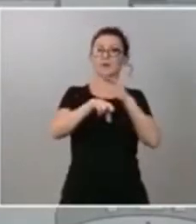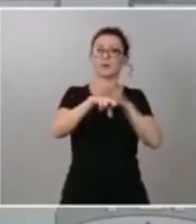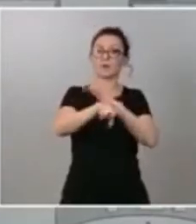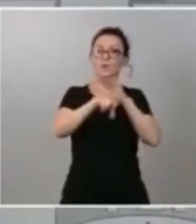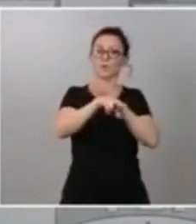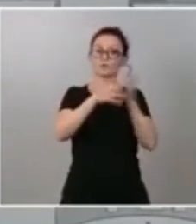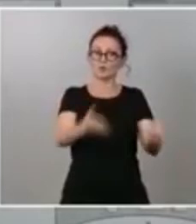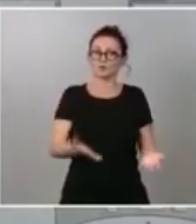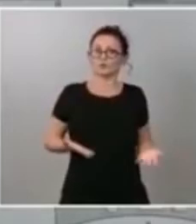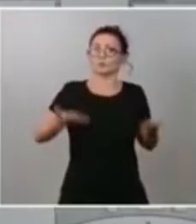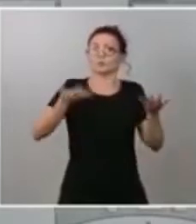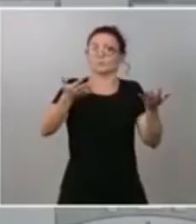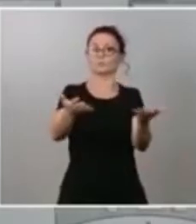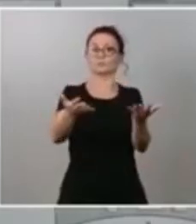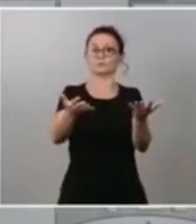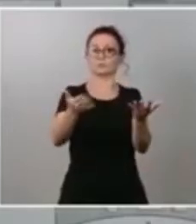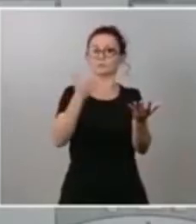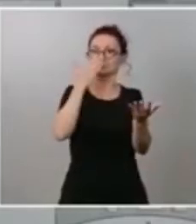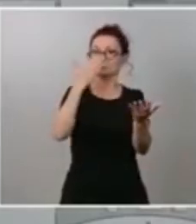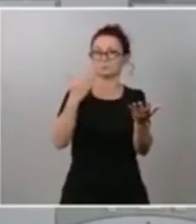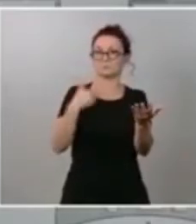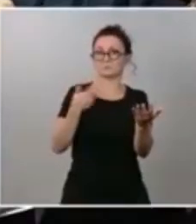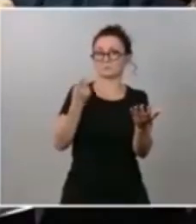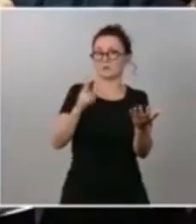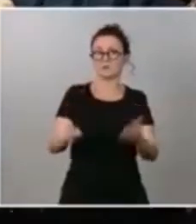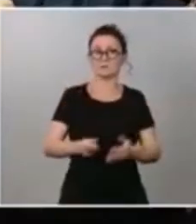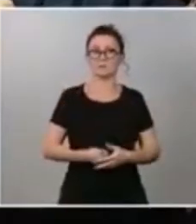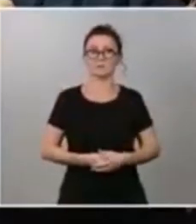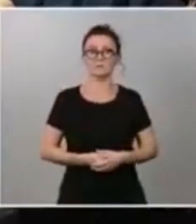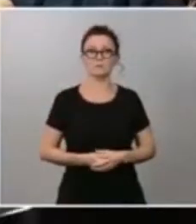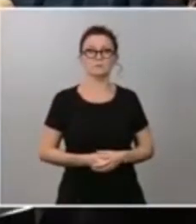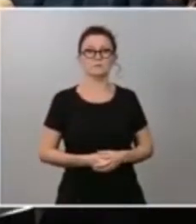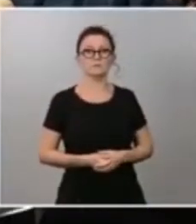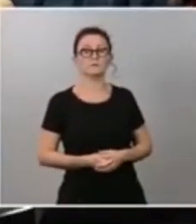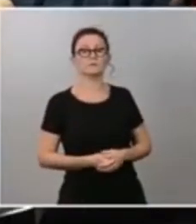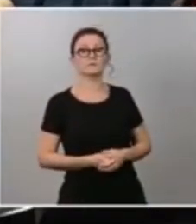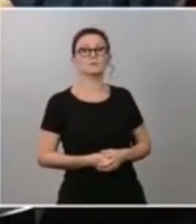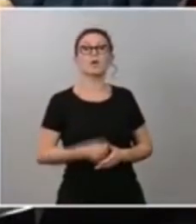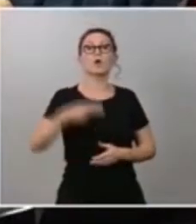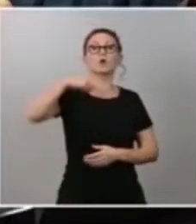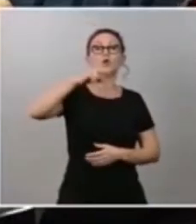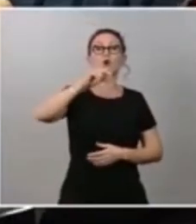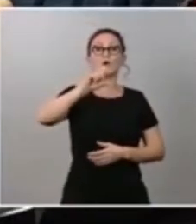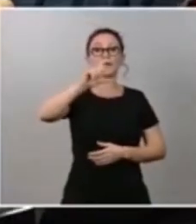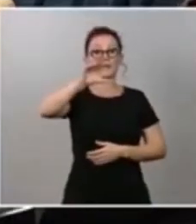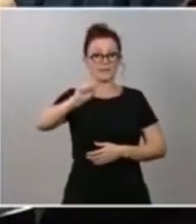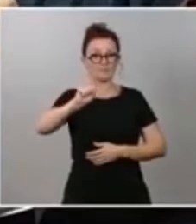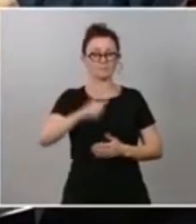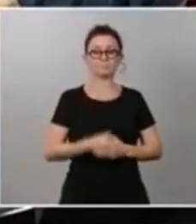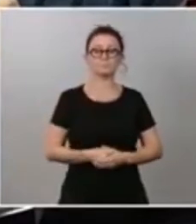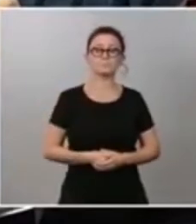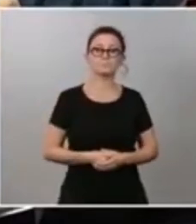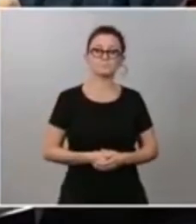no hay necesidad Noelia ¿no? Noelia Autoria de Onda Madrid ¿allí?